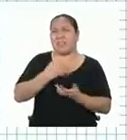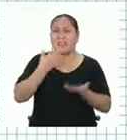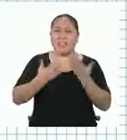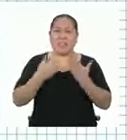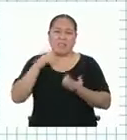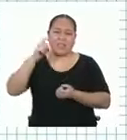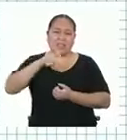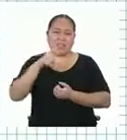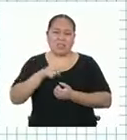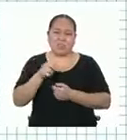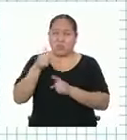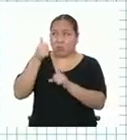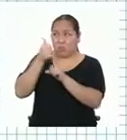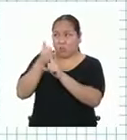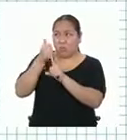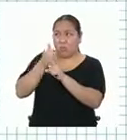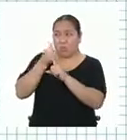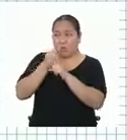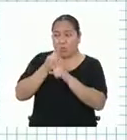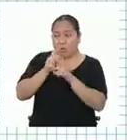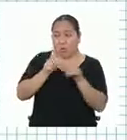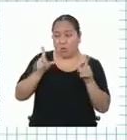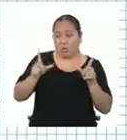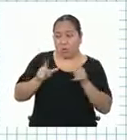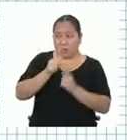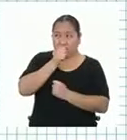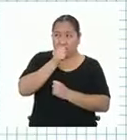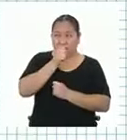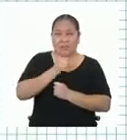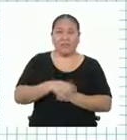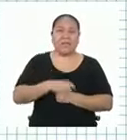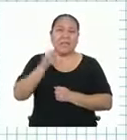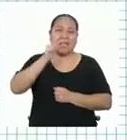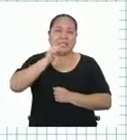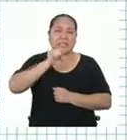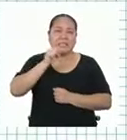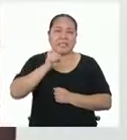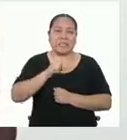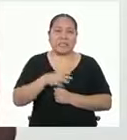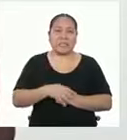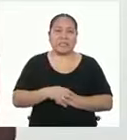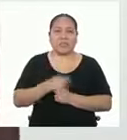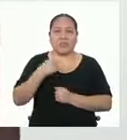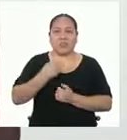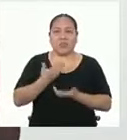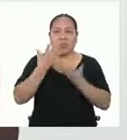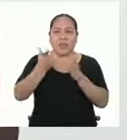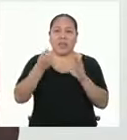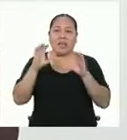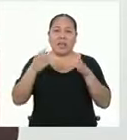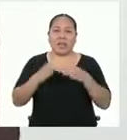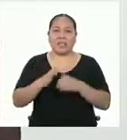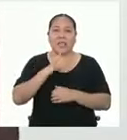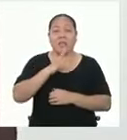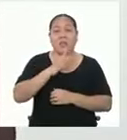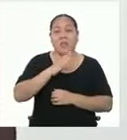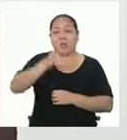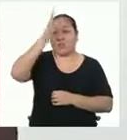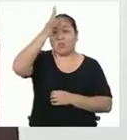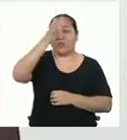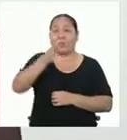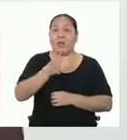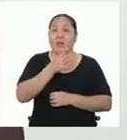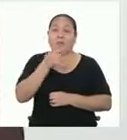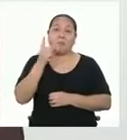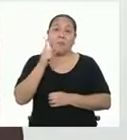que necesitas tu propio espacio? Ah, eso sí. Imagínate. Tengo que dar clases, hablar con los padres y